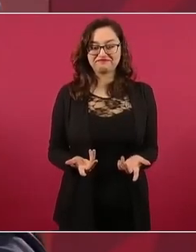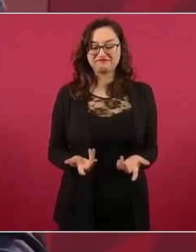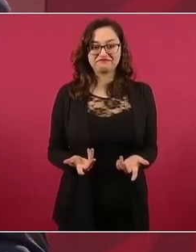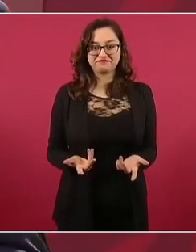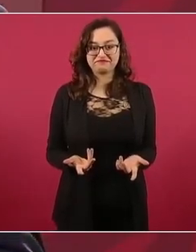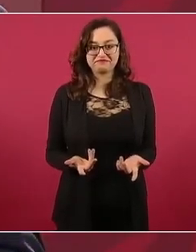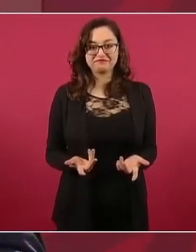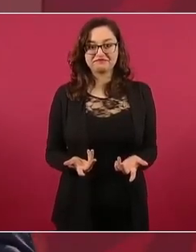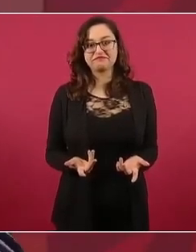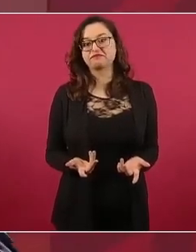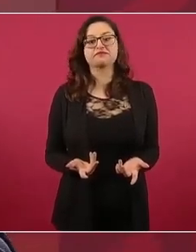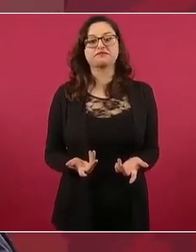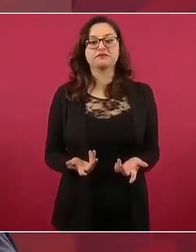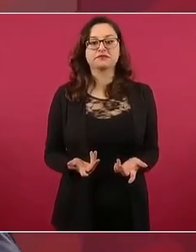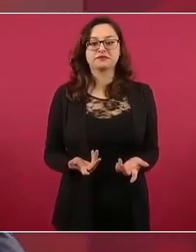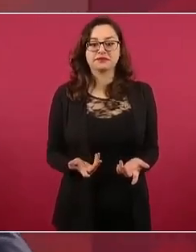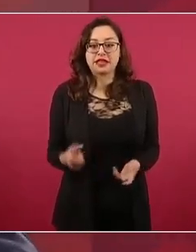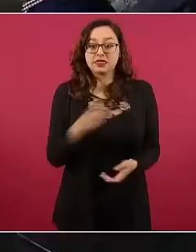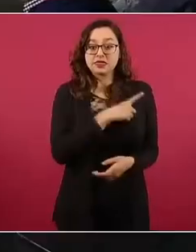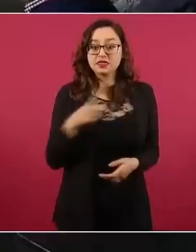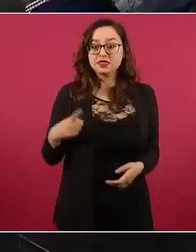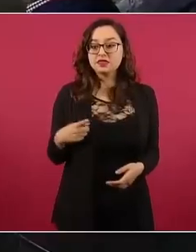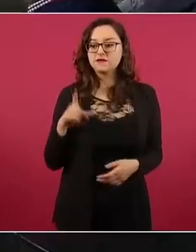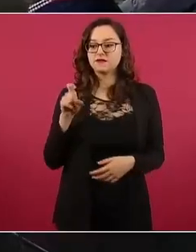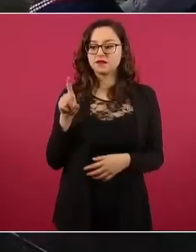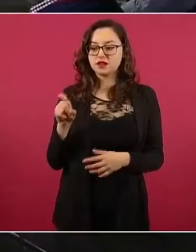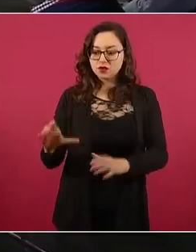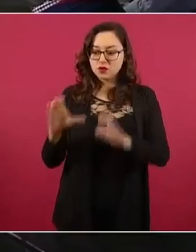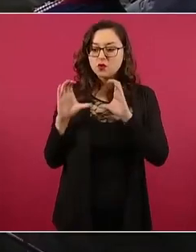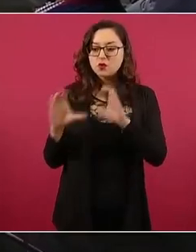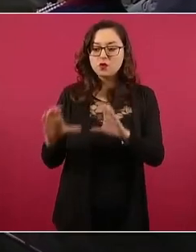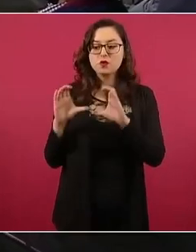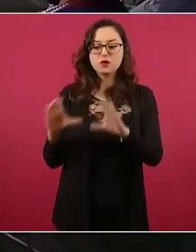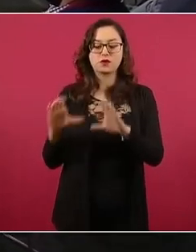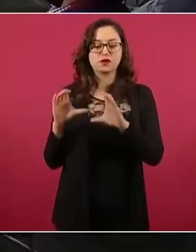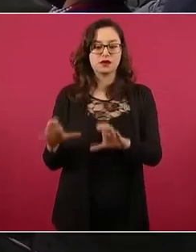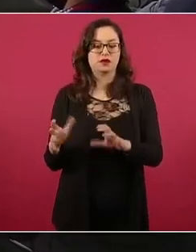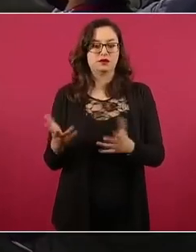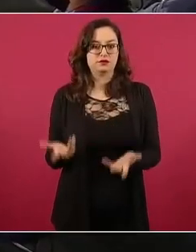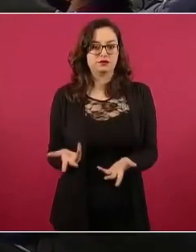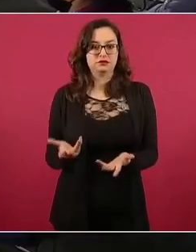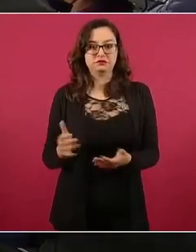porque se tiene que cuidar el agua,